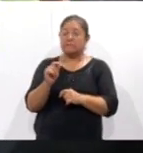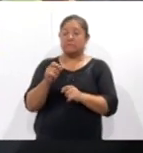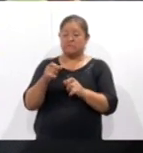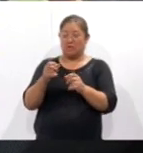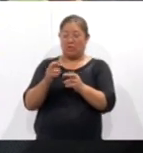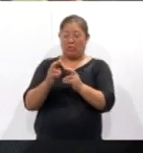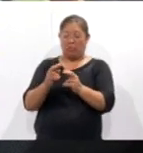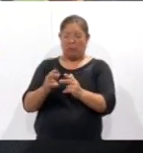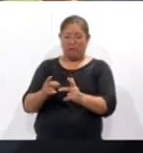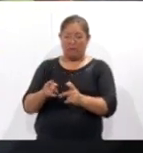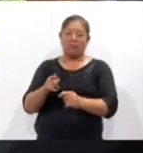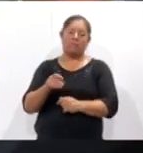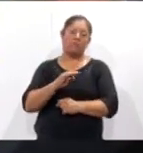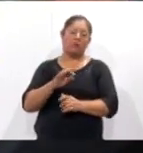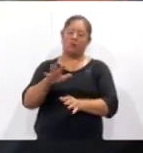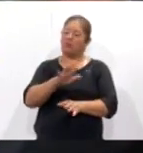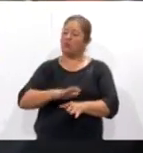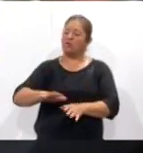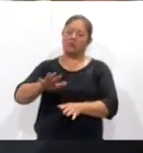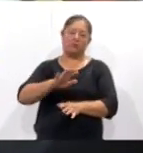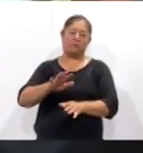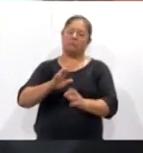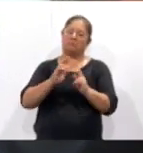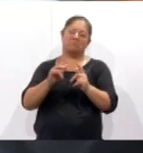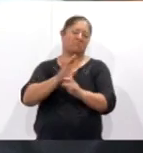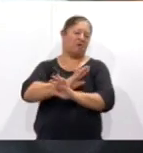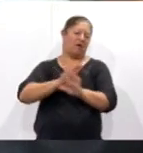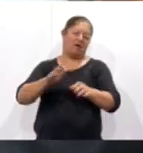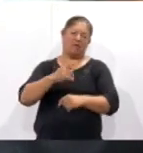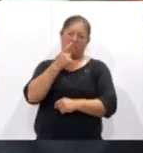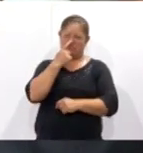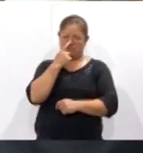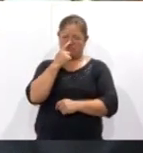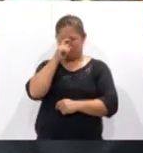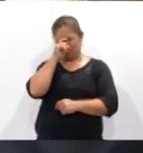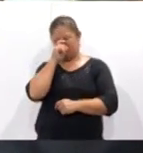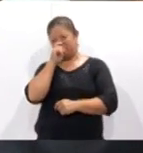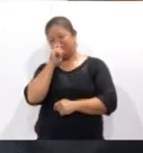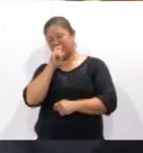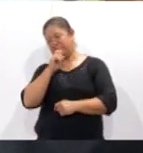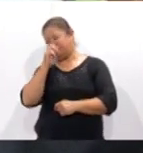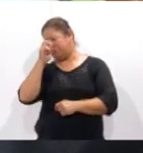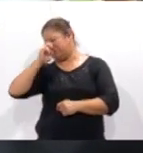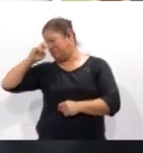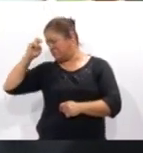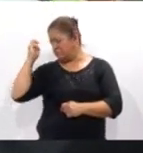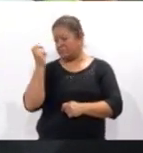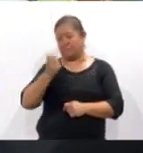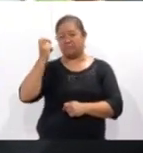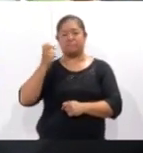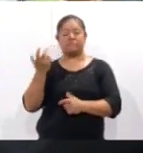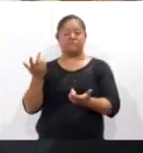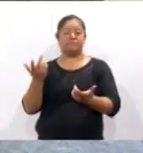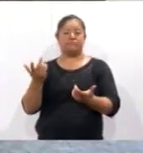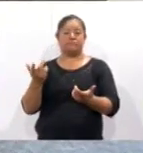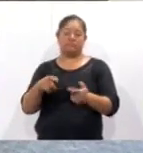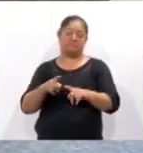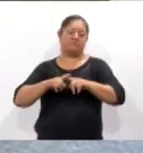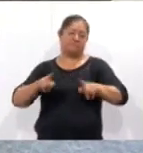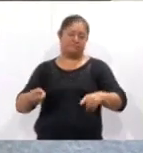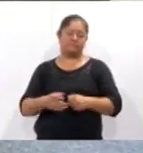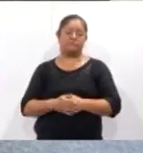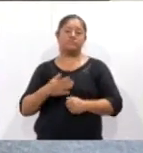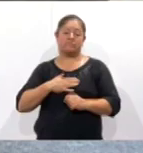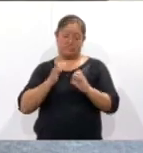como que puede generar descomposición y ya huele raro y ya no es lo mismo, porque lo que estamos cuidando son las propiedades